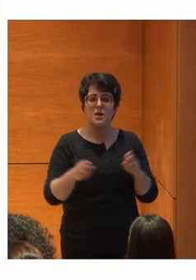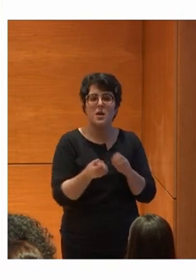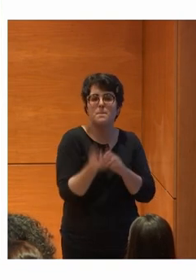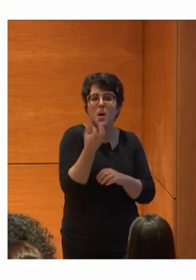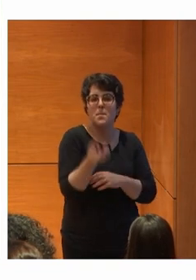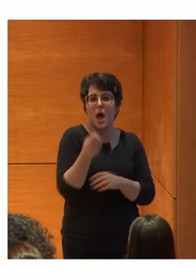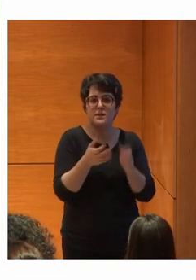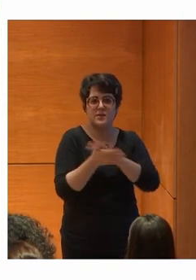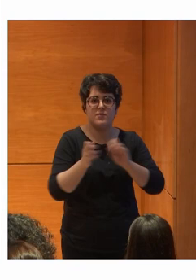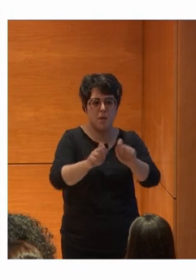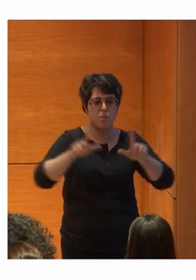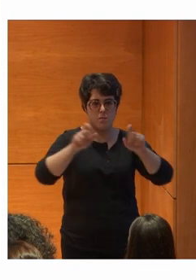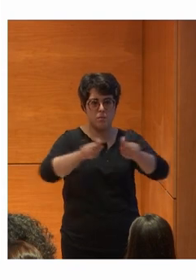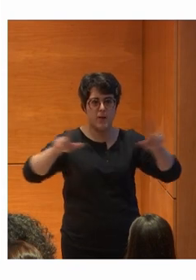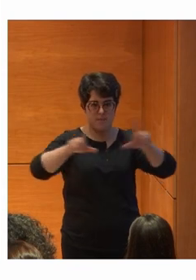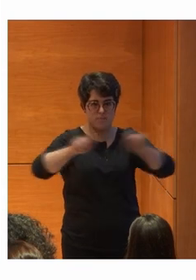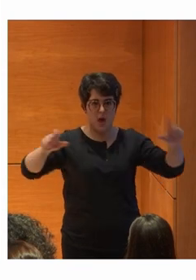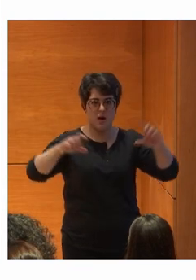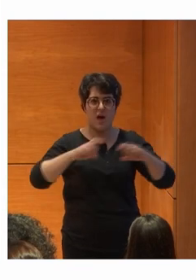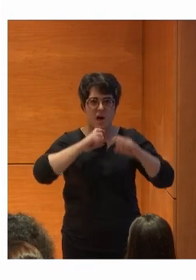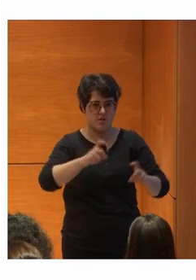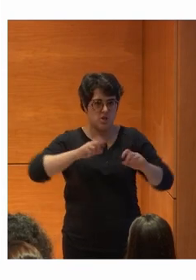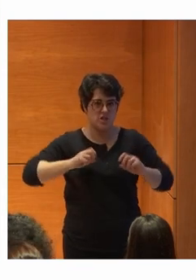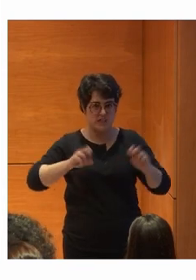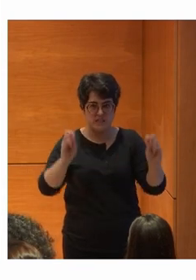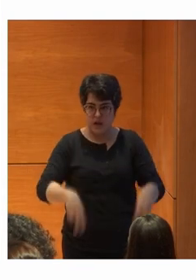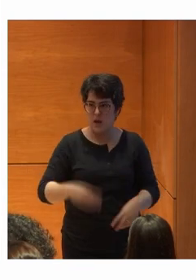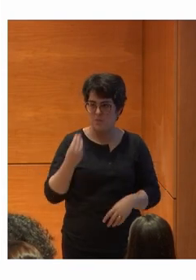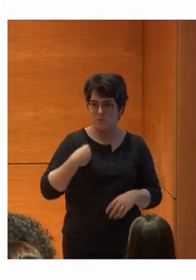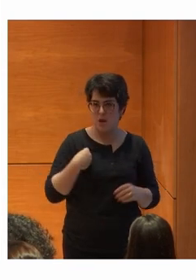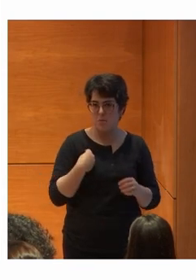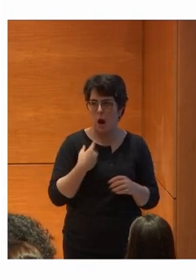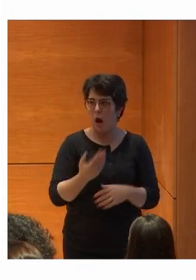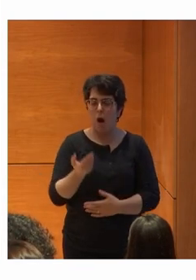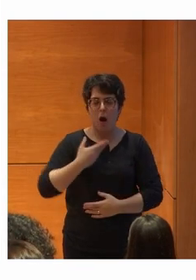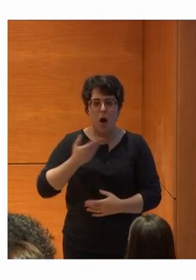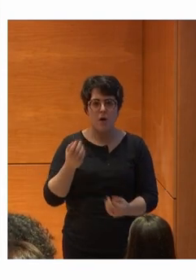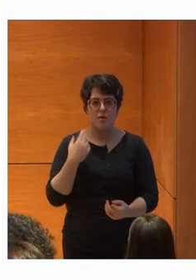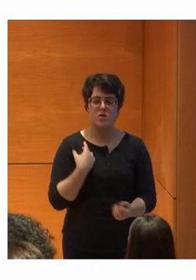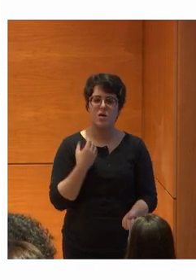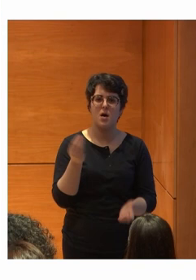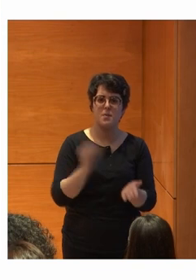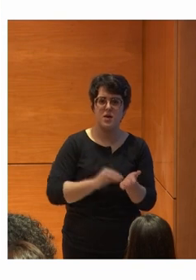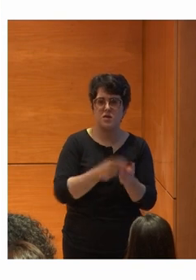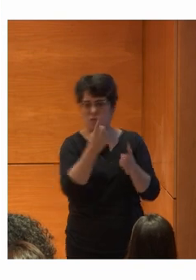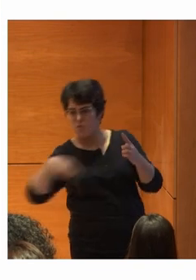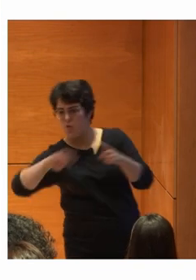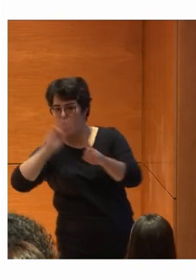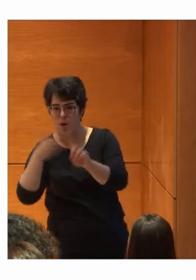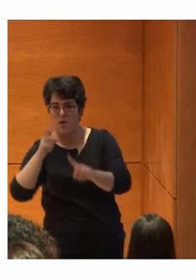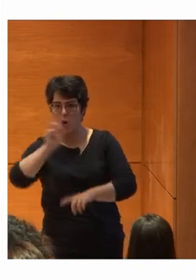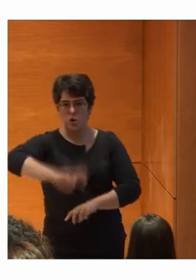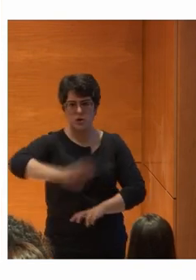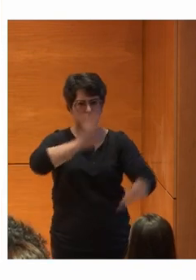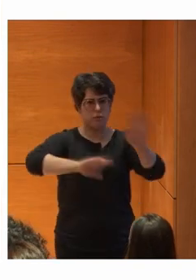son ventanitas Que se te abren Sin avisarte Y que encima Te desorientan Y te meten muchas veces En otra página web Sin